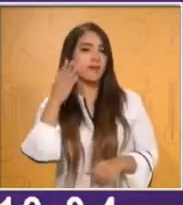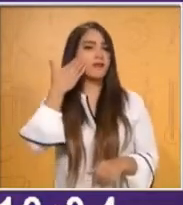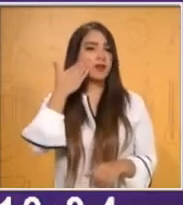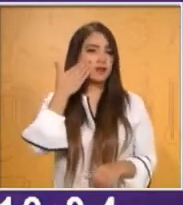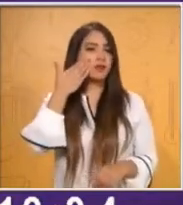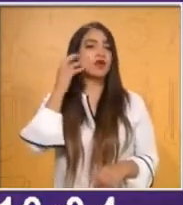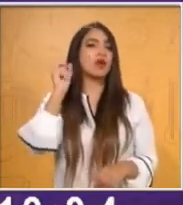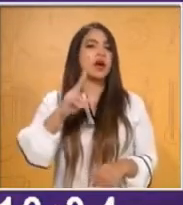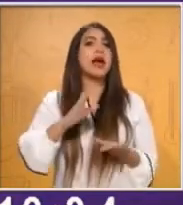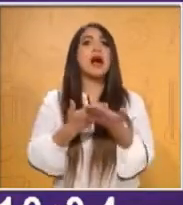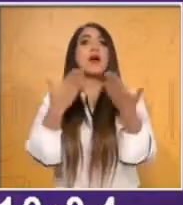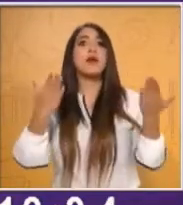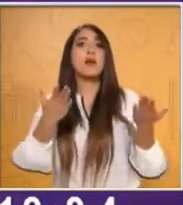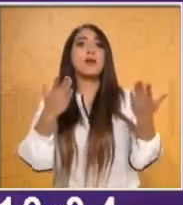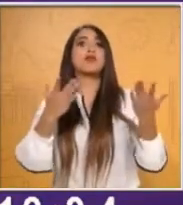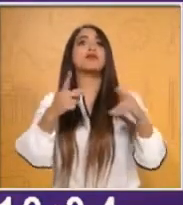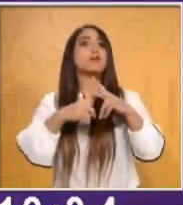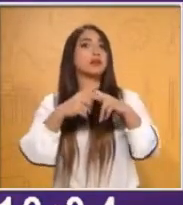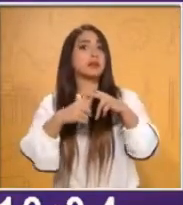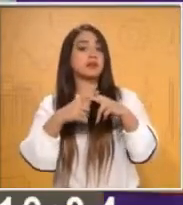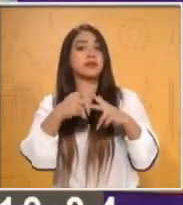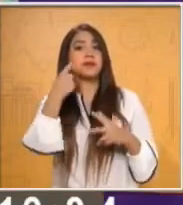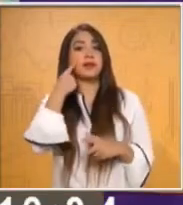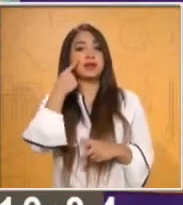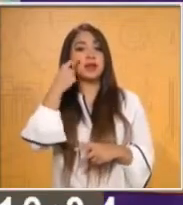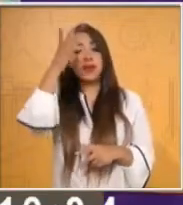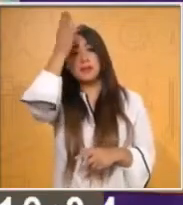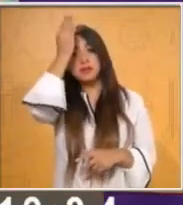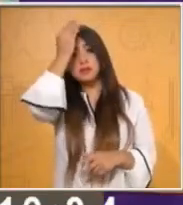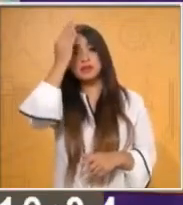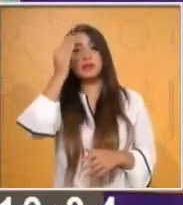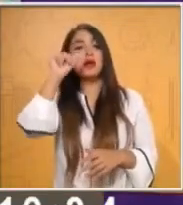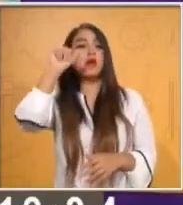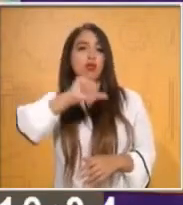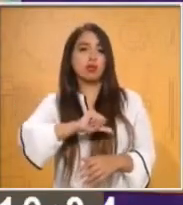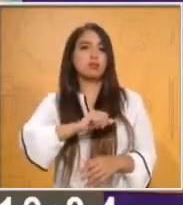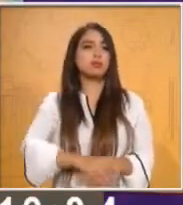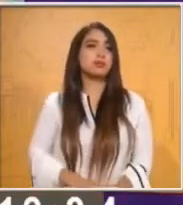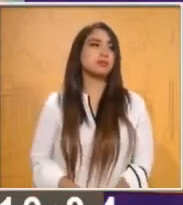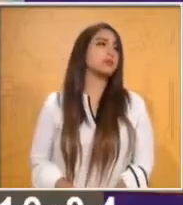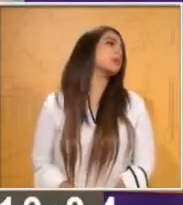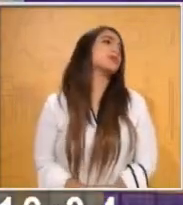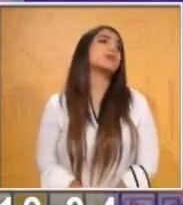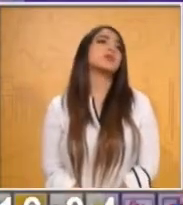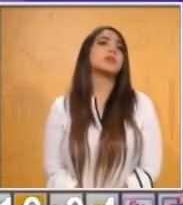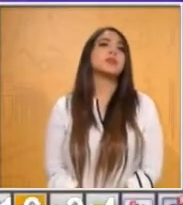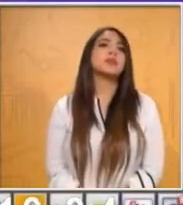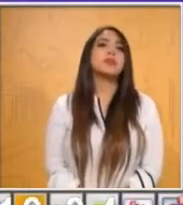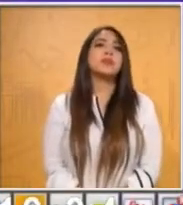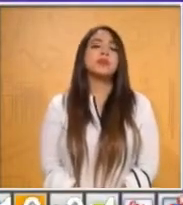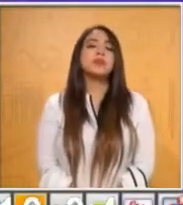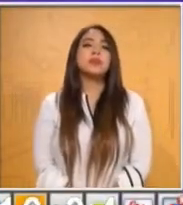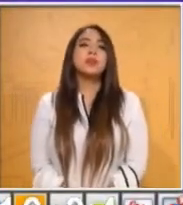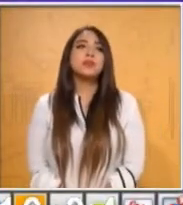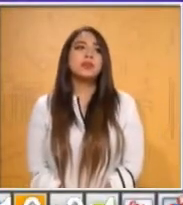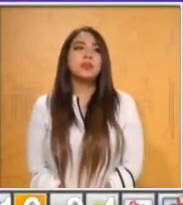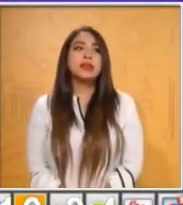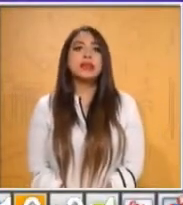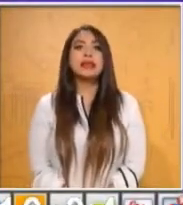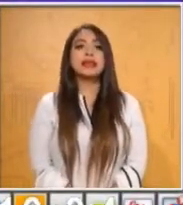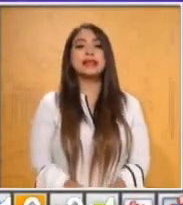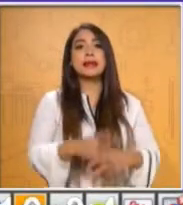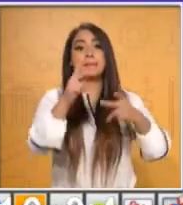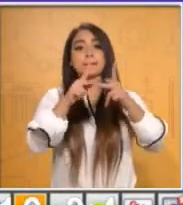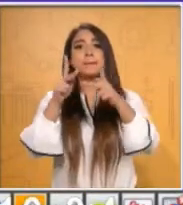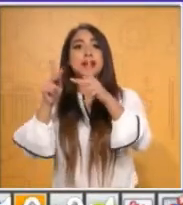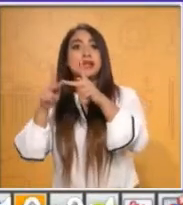Quiero que pongas mucha atención, la siguiente es el aprendizaje esperado del día de hoy. Es la descomposición de números.